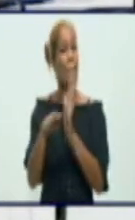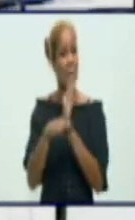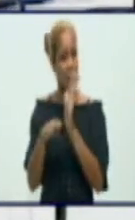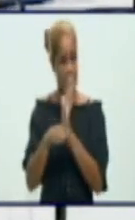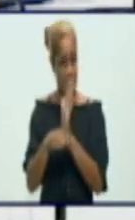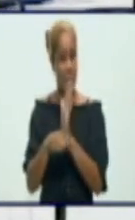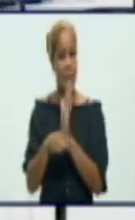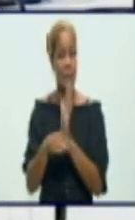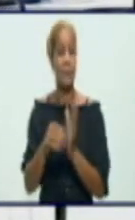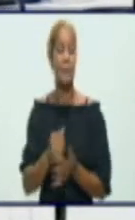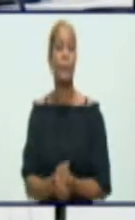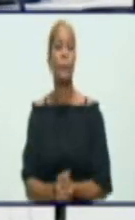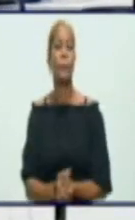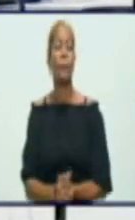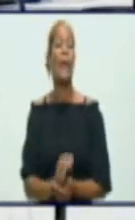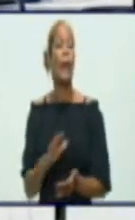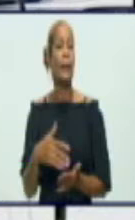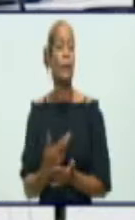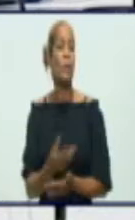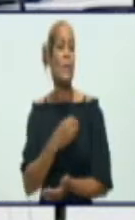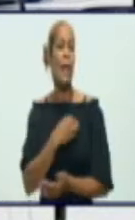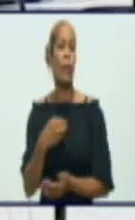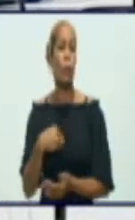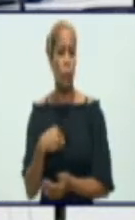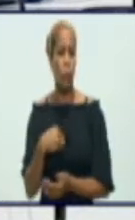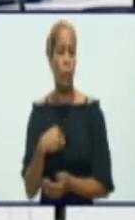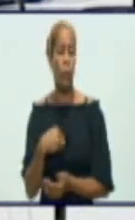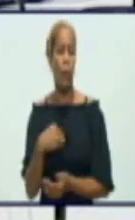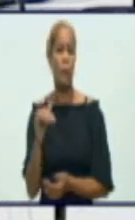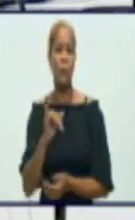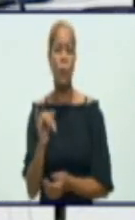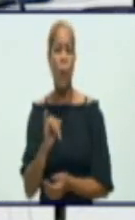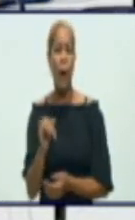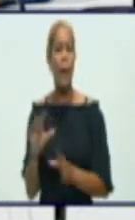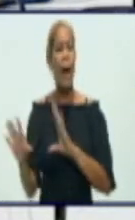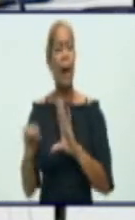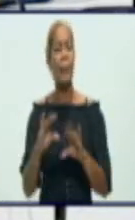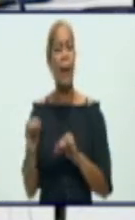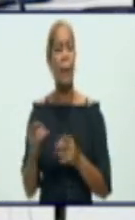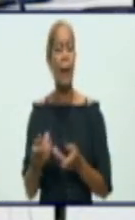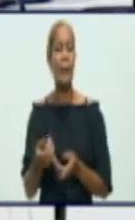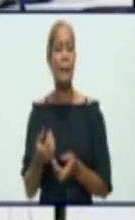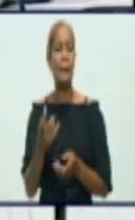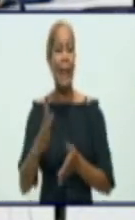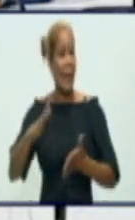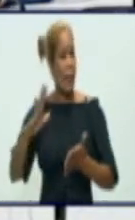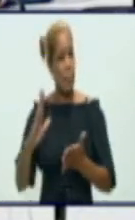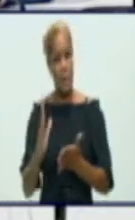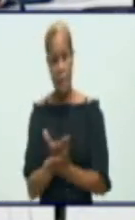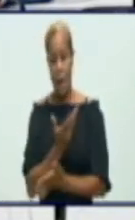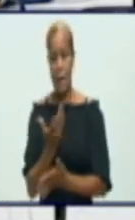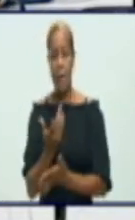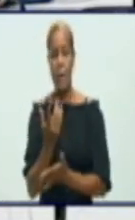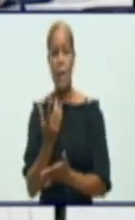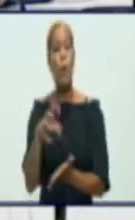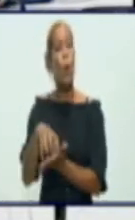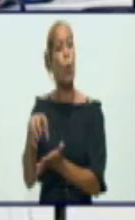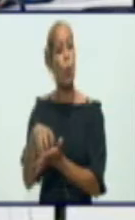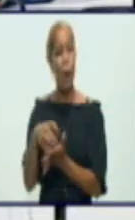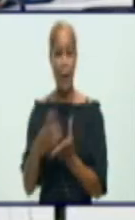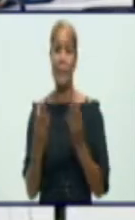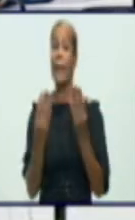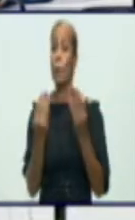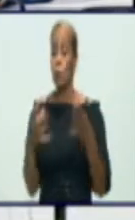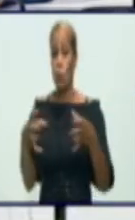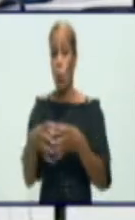Incluso la doctora hablaba de evitar escenarios de alta concentración. Sin embargo, todavía vemos la concentración